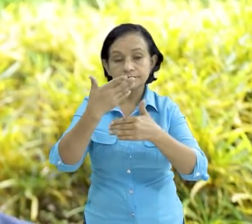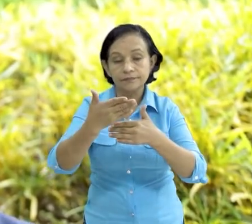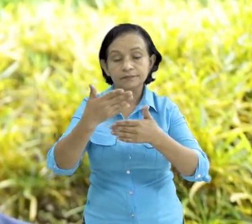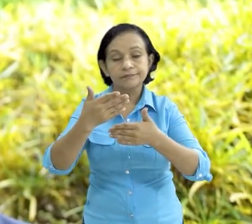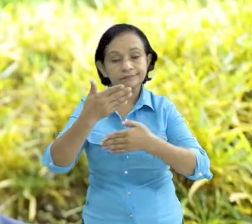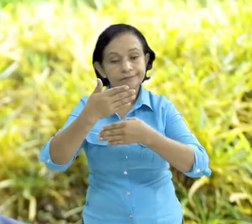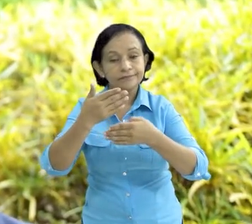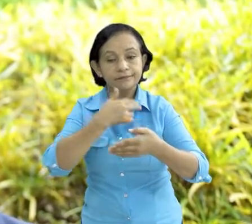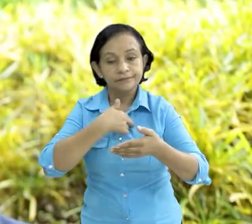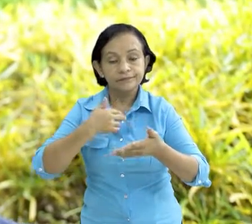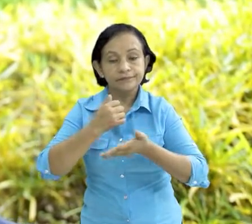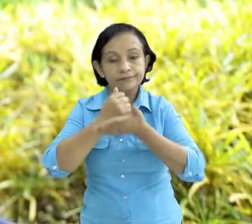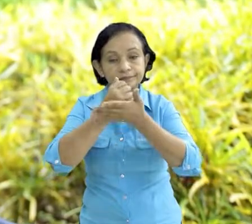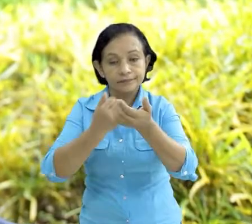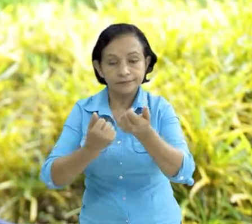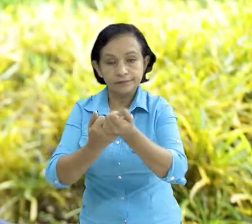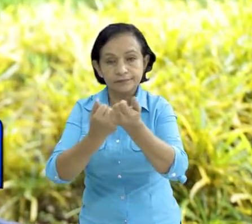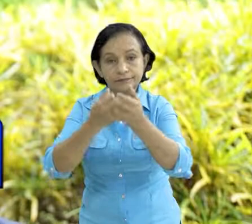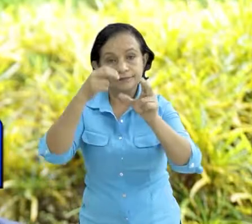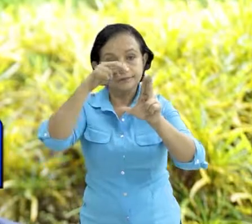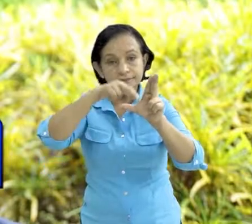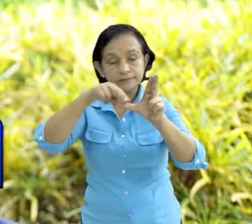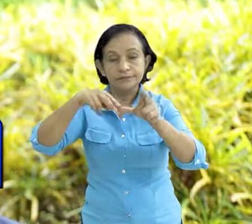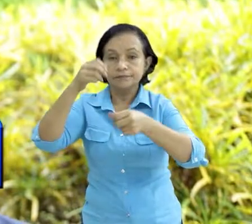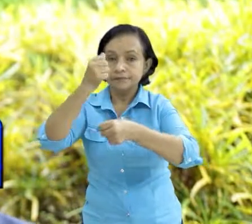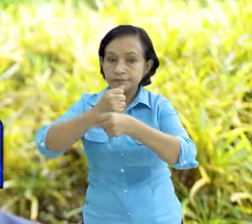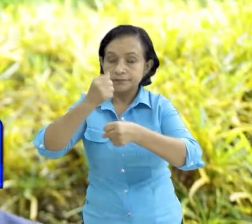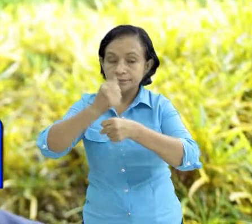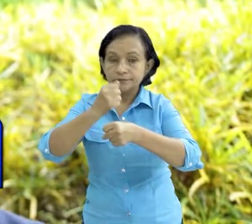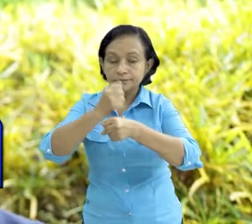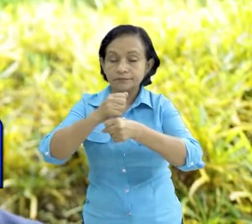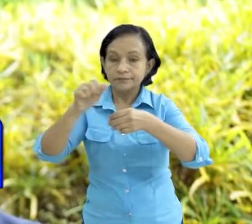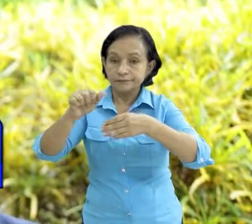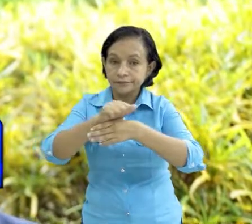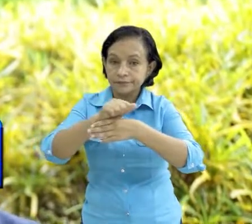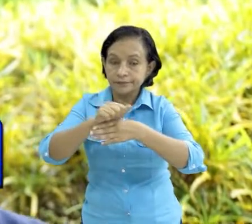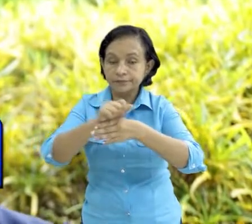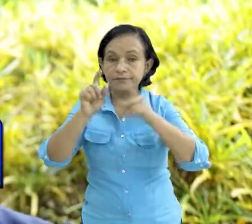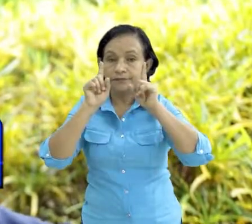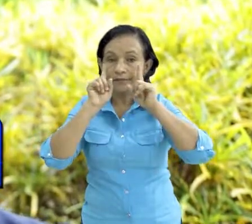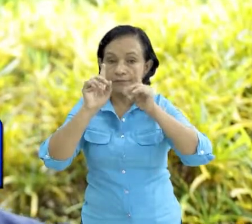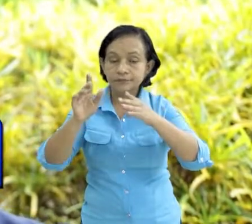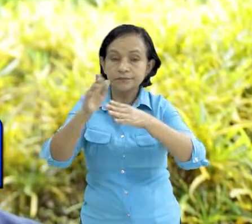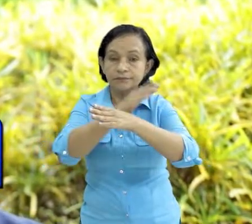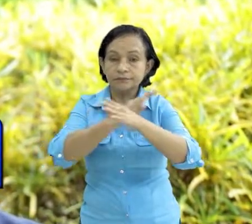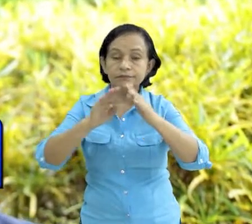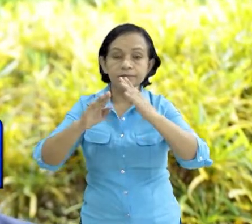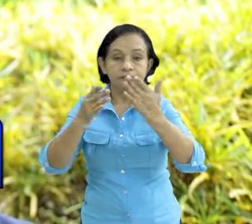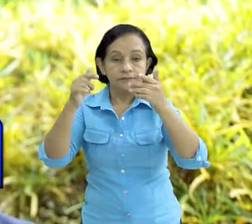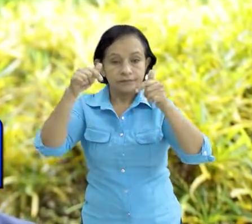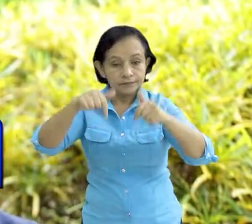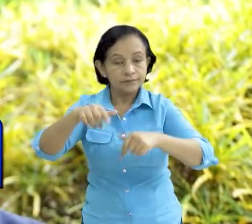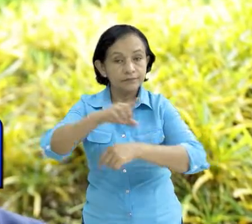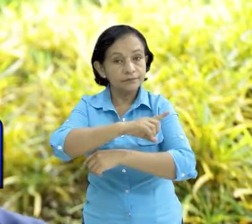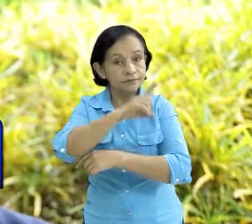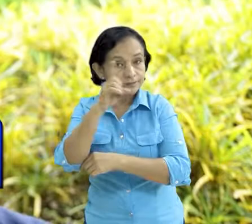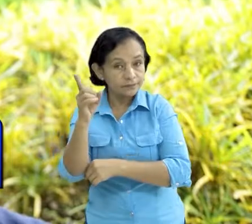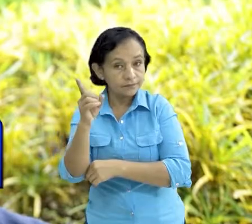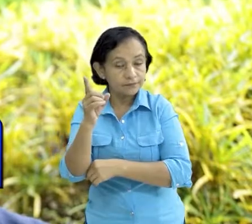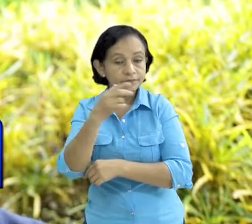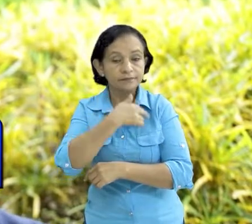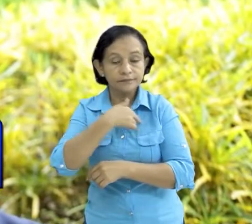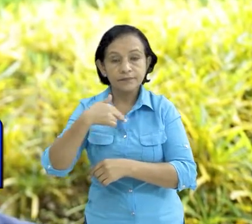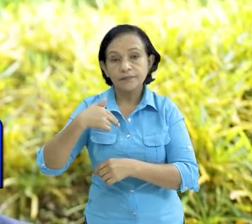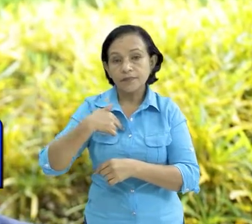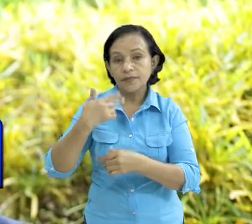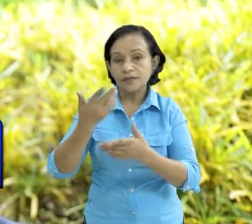la recuperación SINAPER trabaja sobre todo en la preparación y en prevención y en esta ocasión estamos